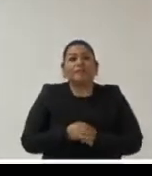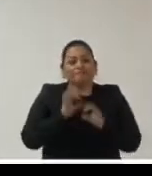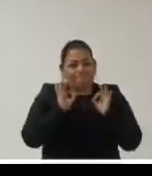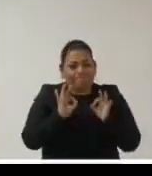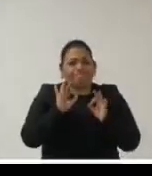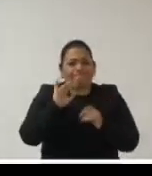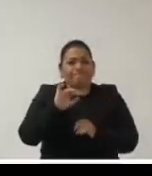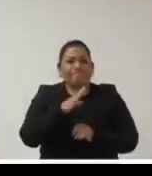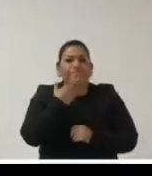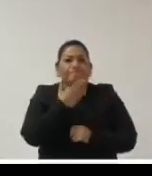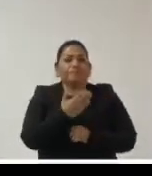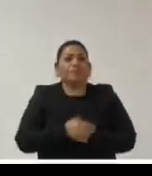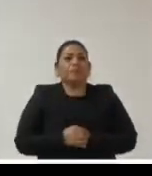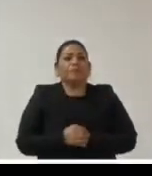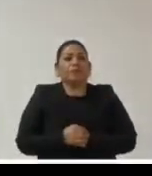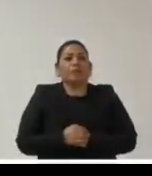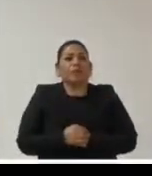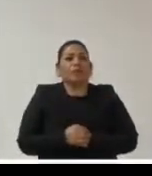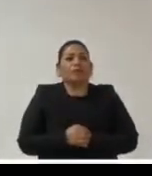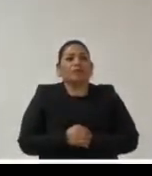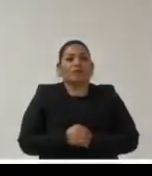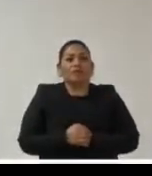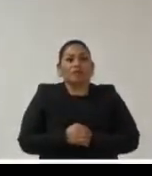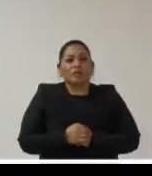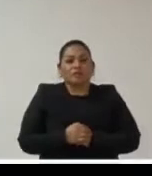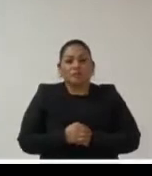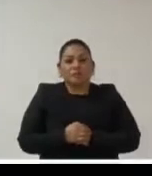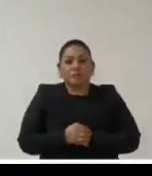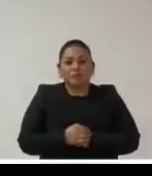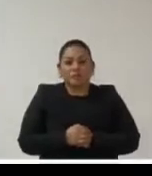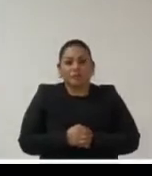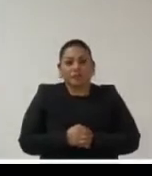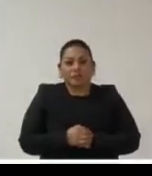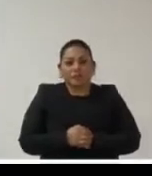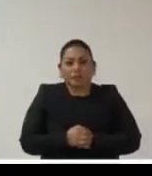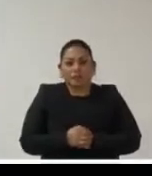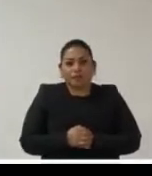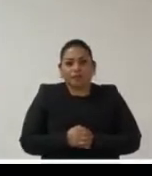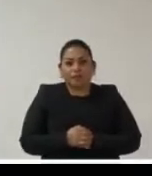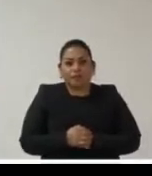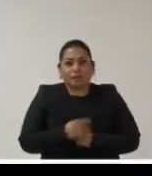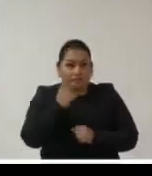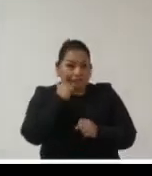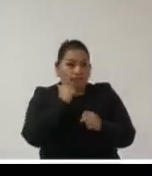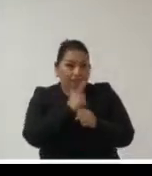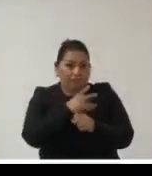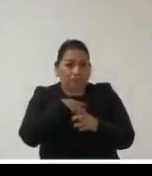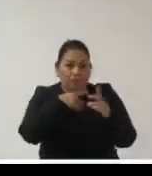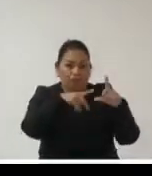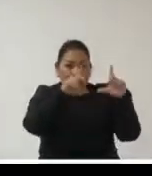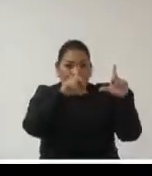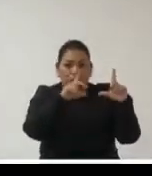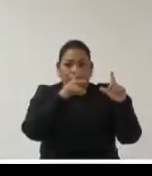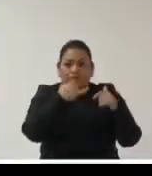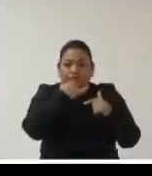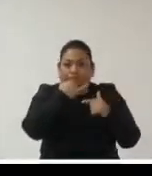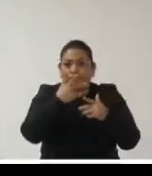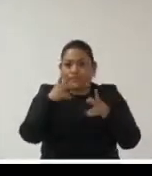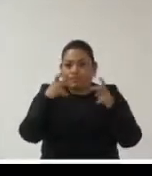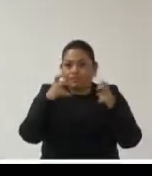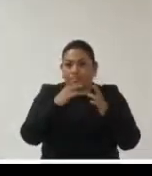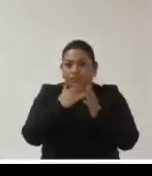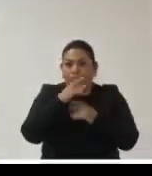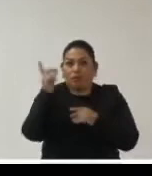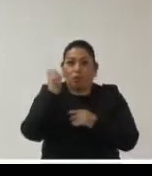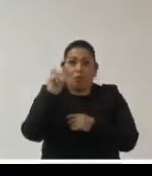Perfecto voy entonces con la presentación y como no estoy mirando solo mi presentación les rogaría